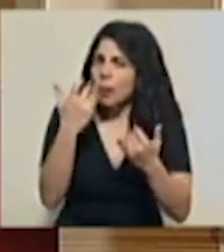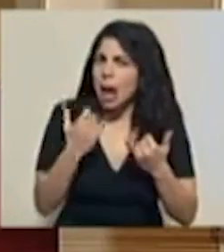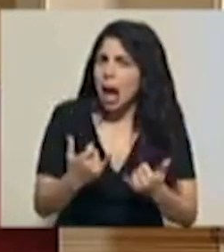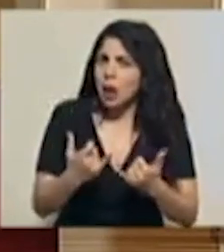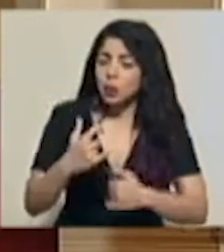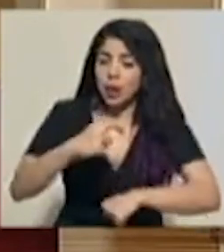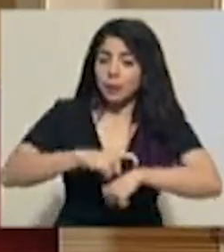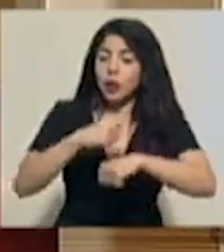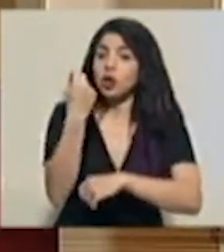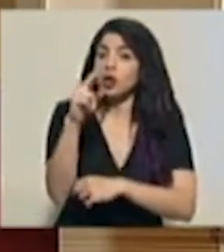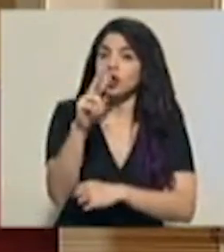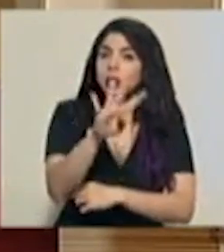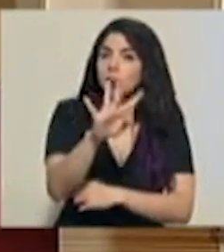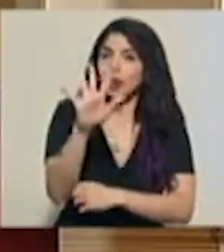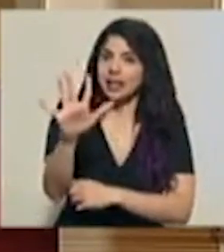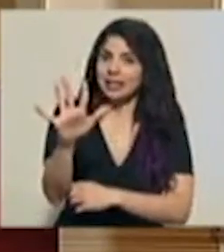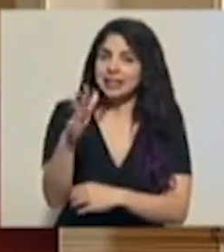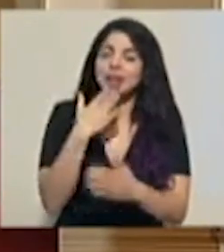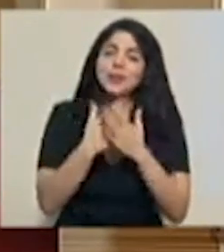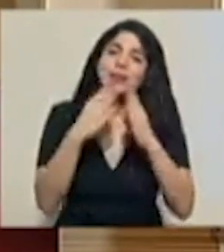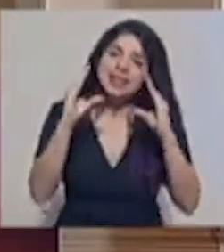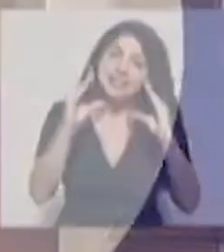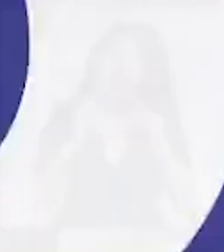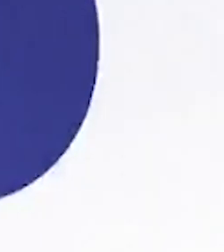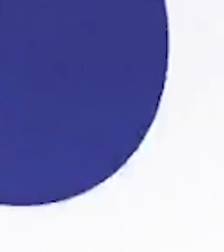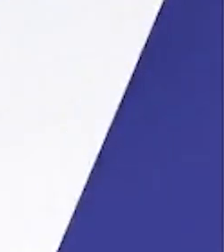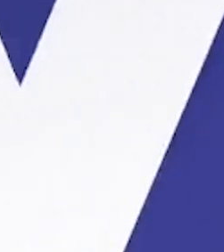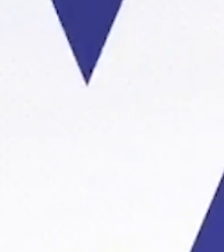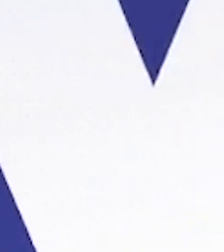ser las 12 y 45. Muy buenas tardes.